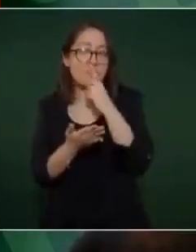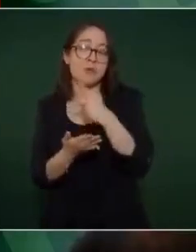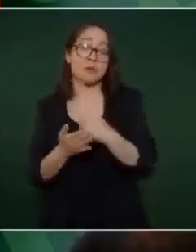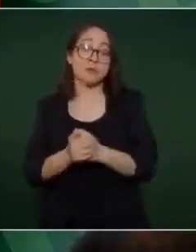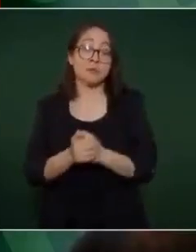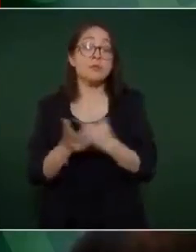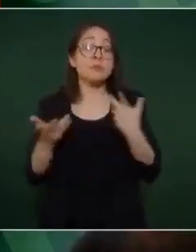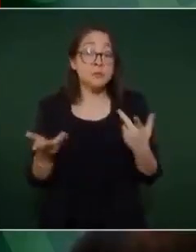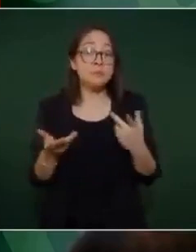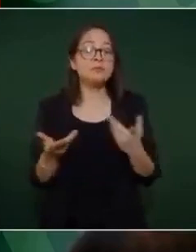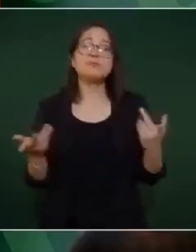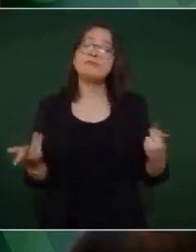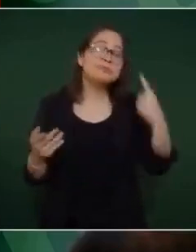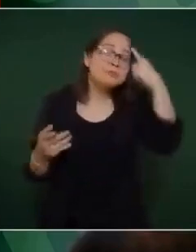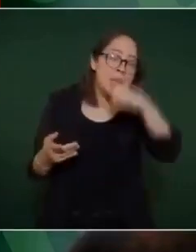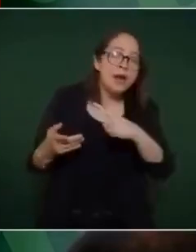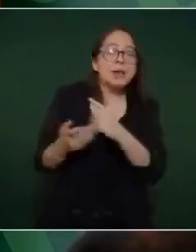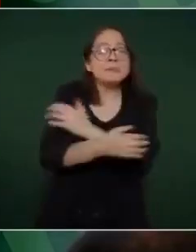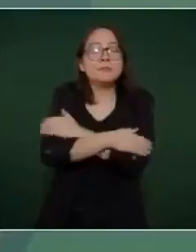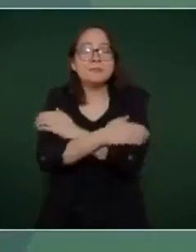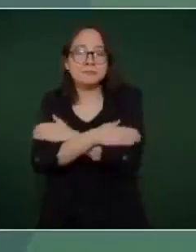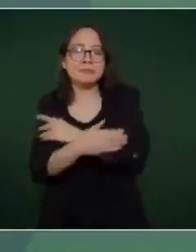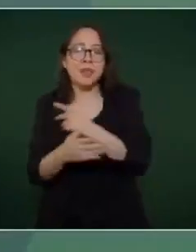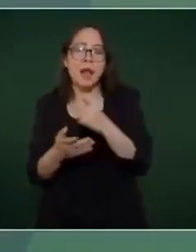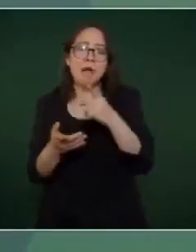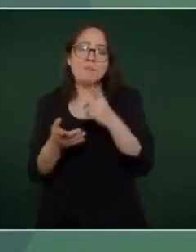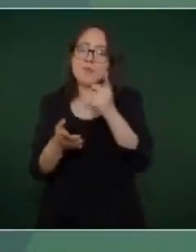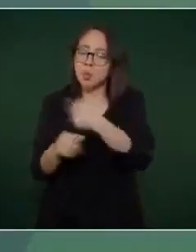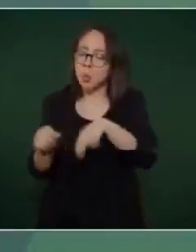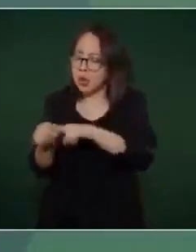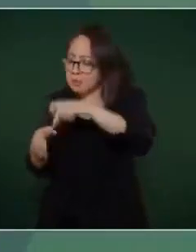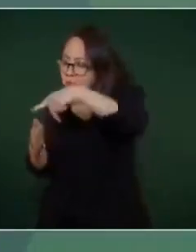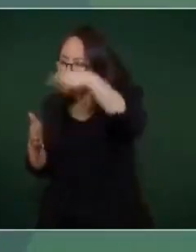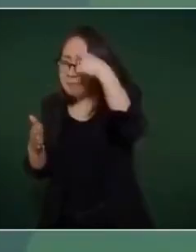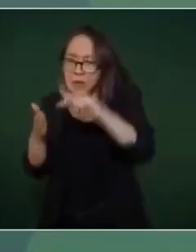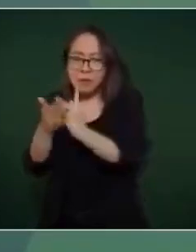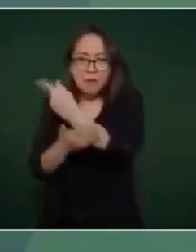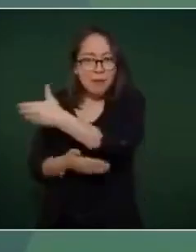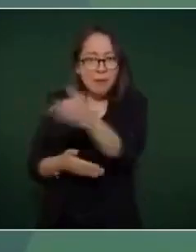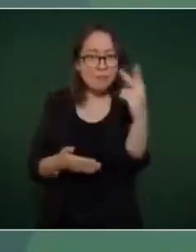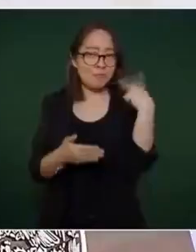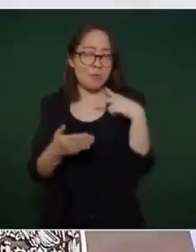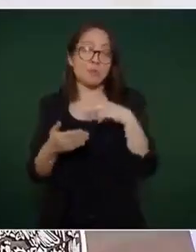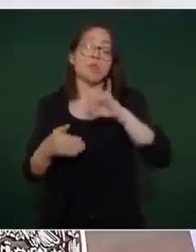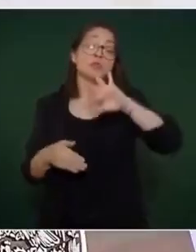que ya se distribuye en el campo jarocho abrazos a 257 mil jóvenes